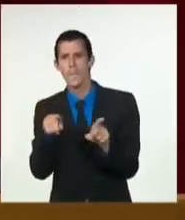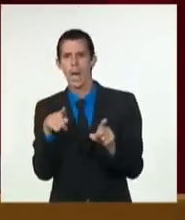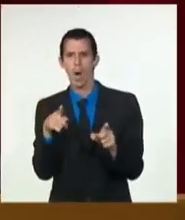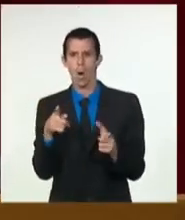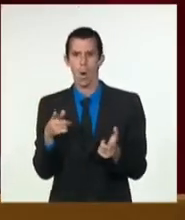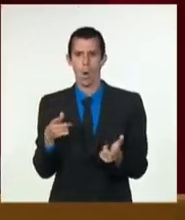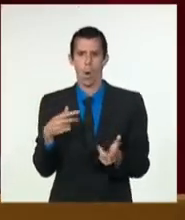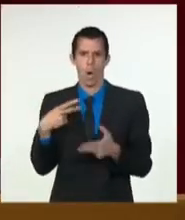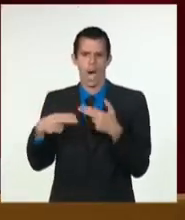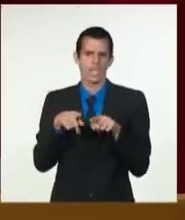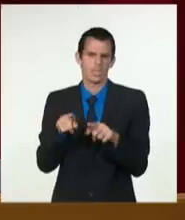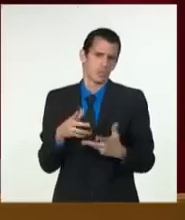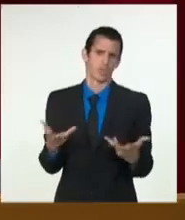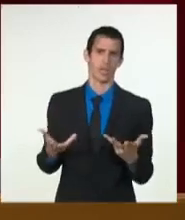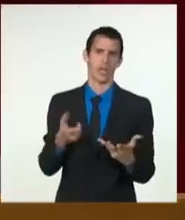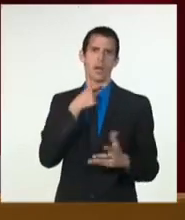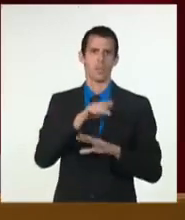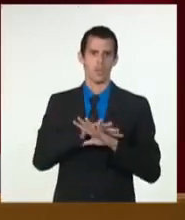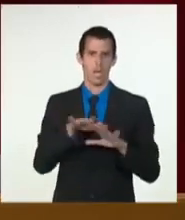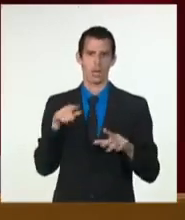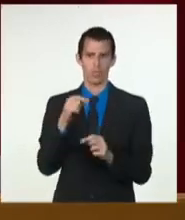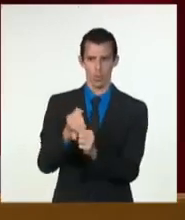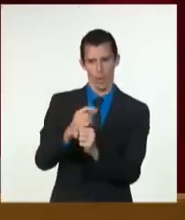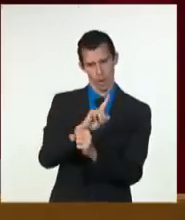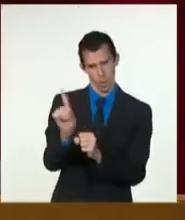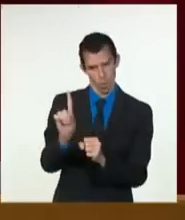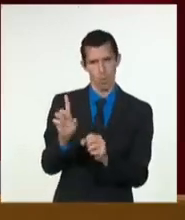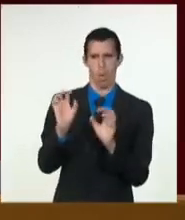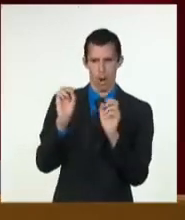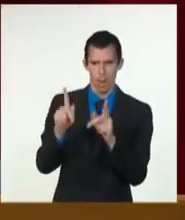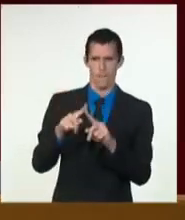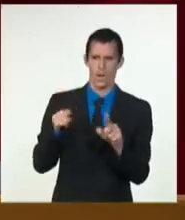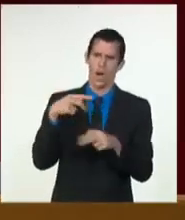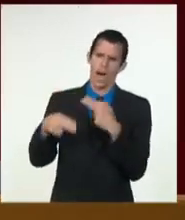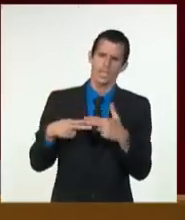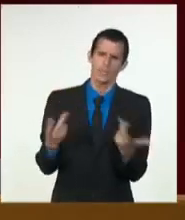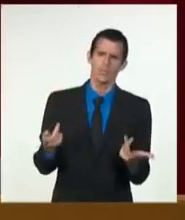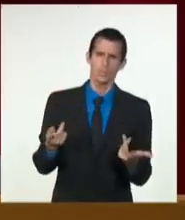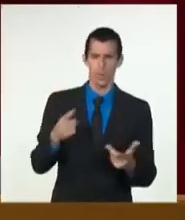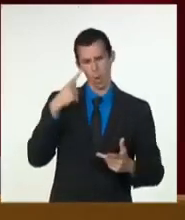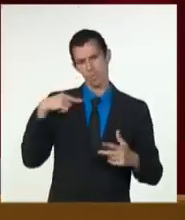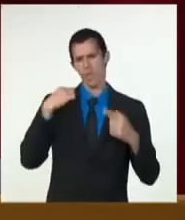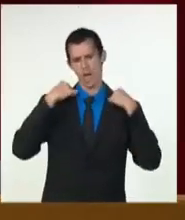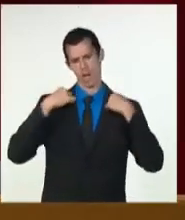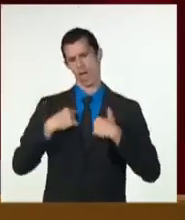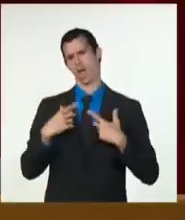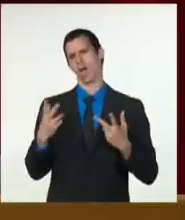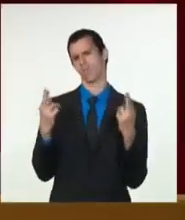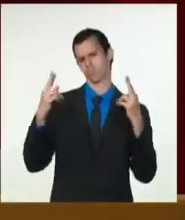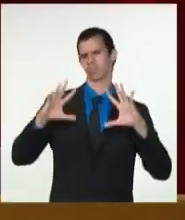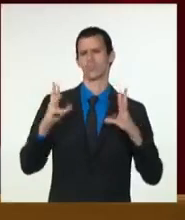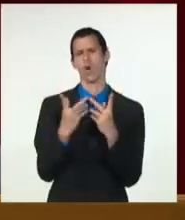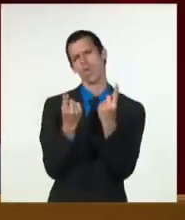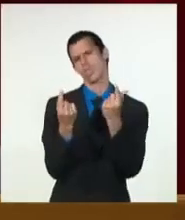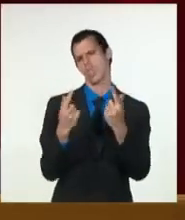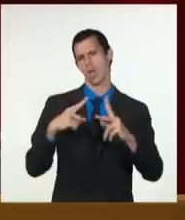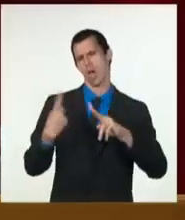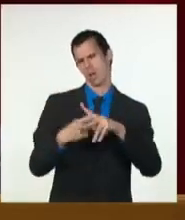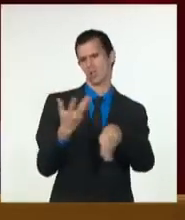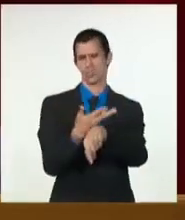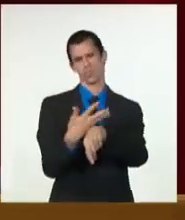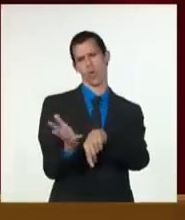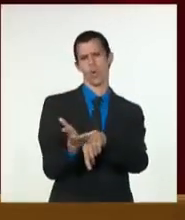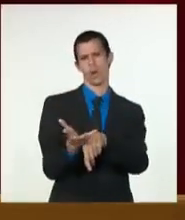ilegalidad ganen más y tengan mejores condiciones de vida que quienes laboran honradamente aportan a la sociedad